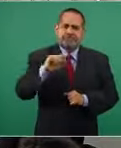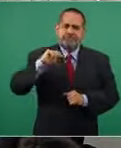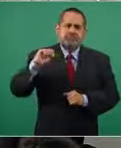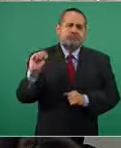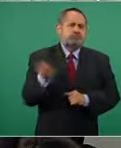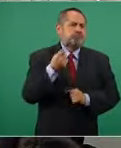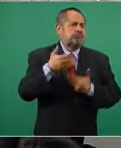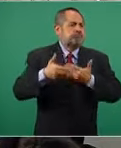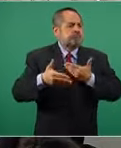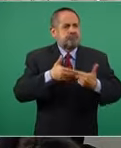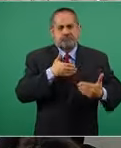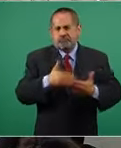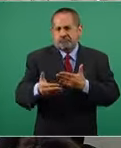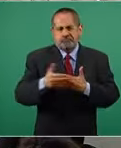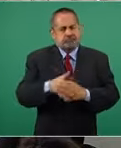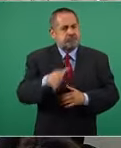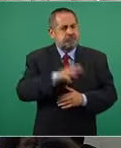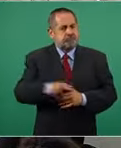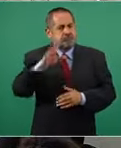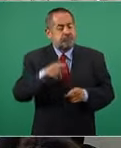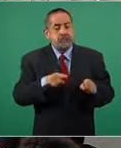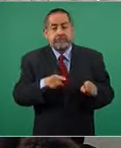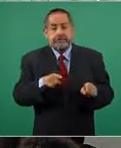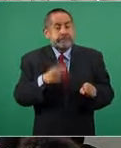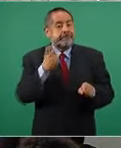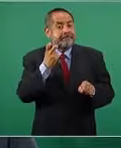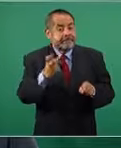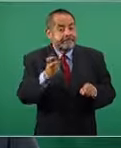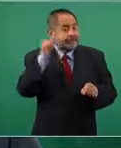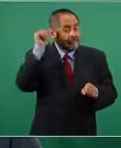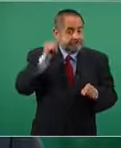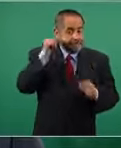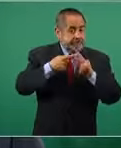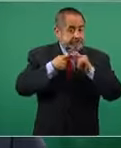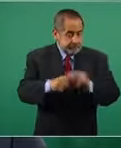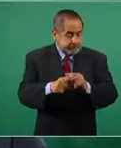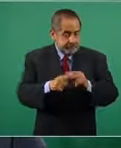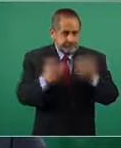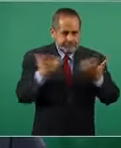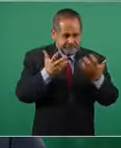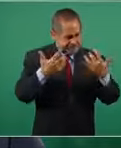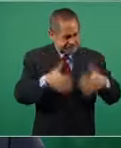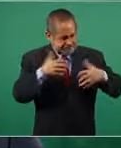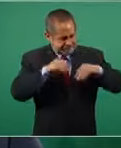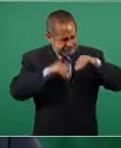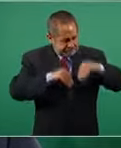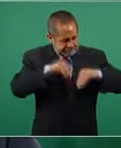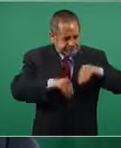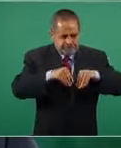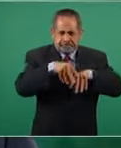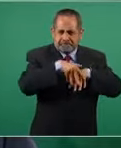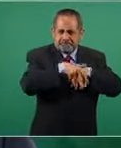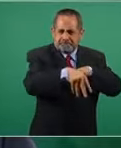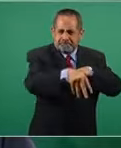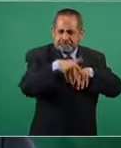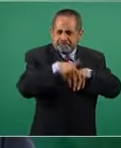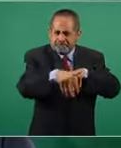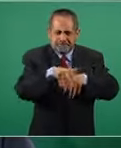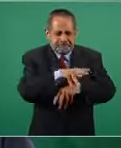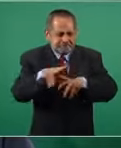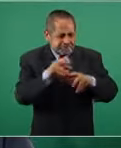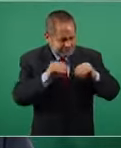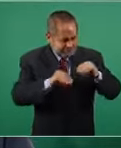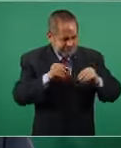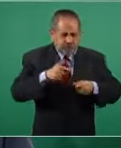generación, vamos a poder hacer realidad ese objetivo que nos propusimos.